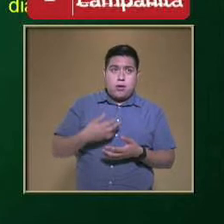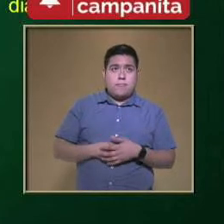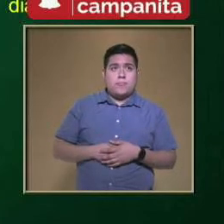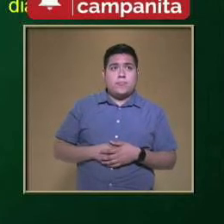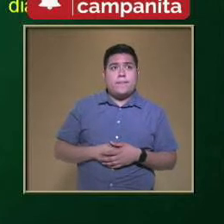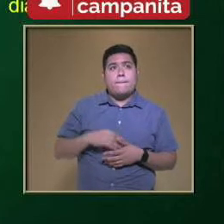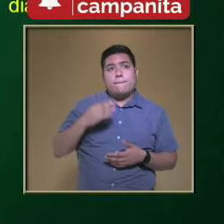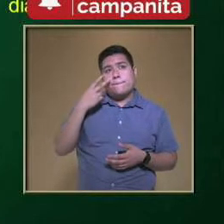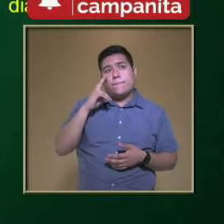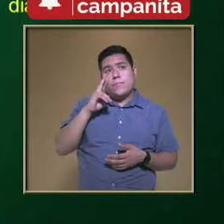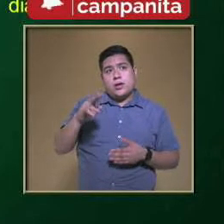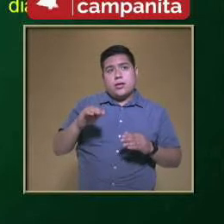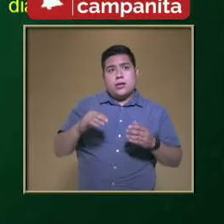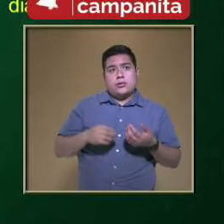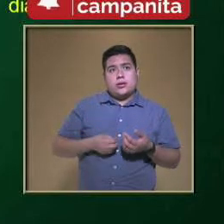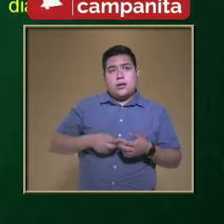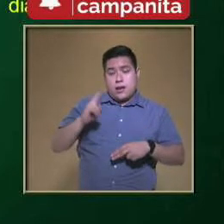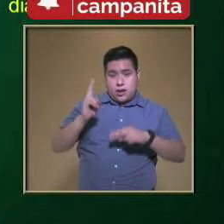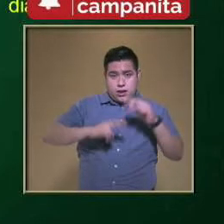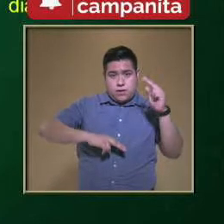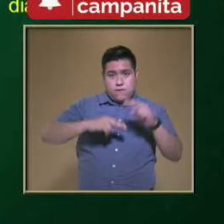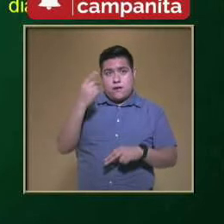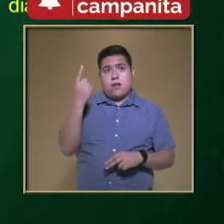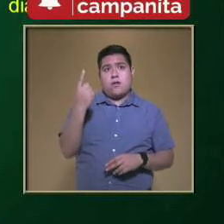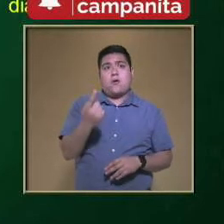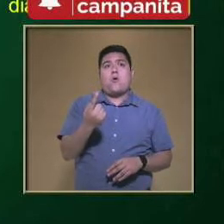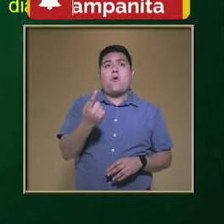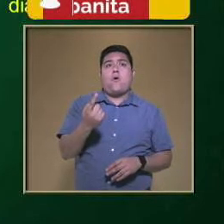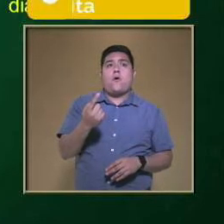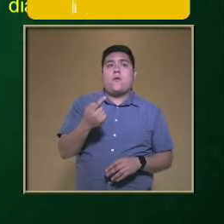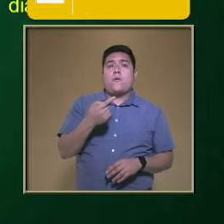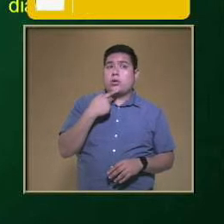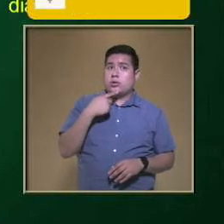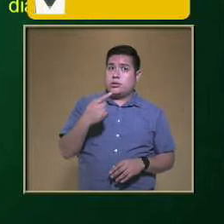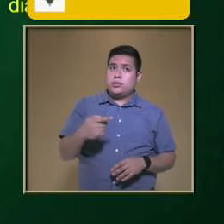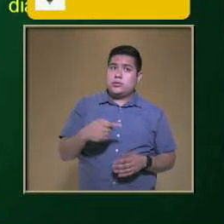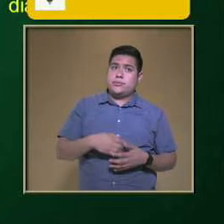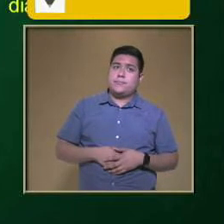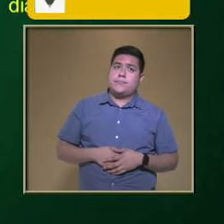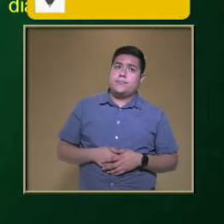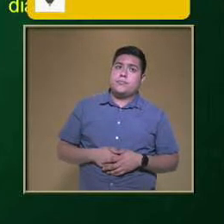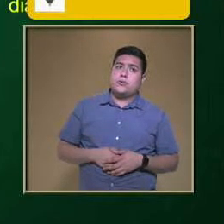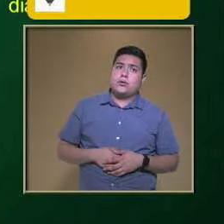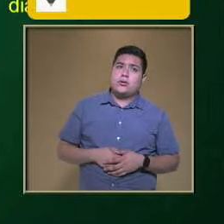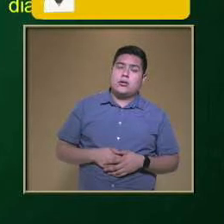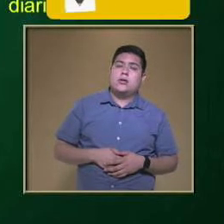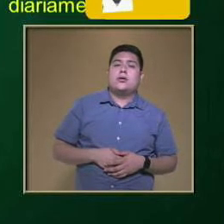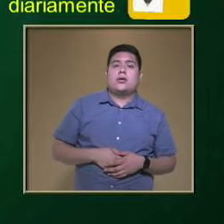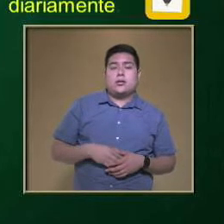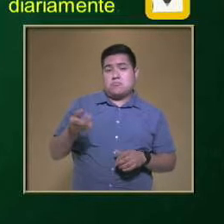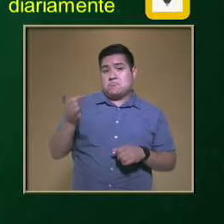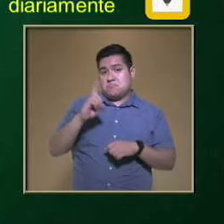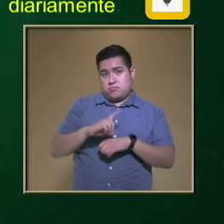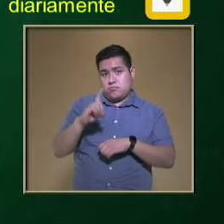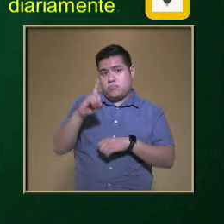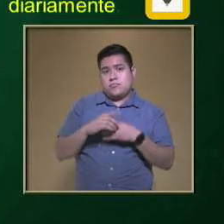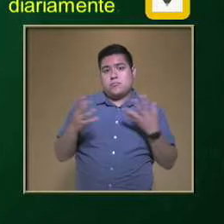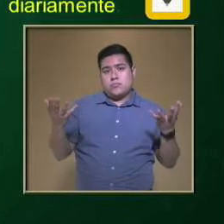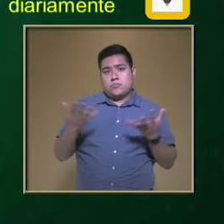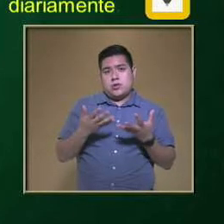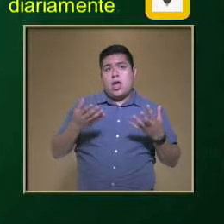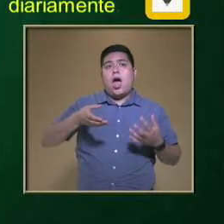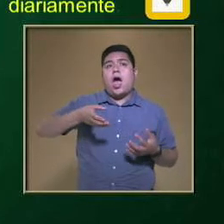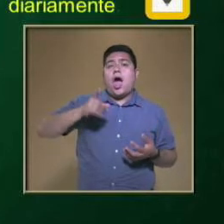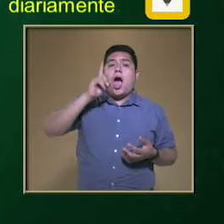Empieza Desde el nivel Uno Que es la parte de abajo Y nos dice Que es Lo que debemos hacer Con más frecuencia Ingerir El